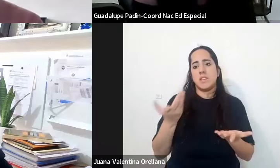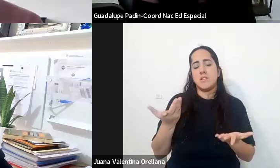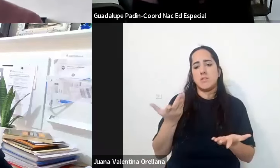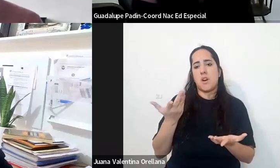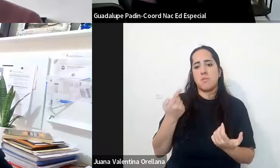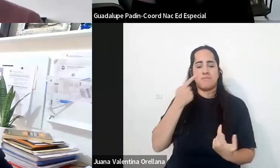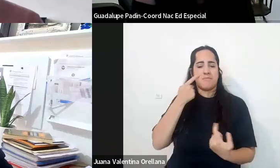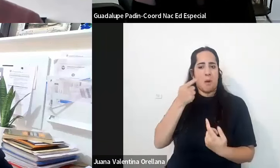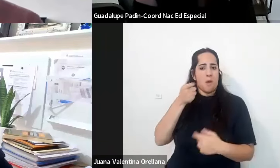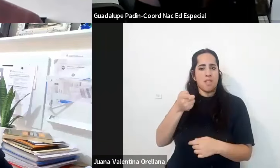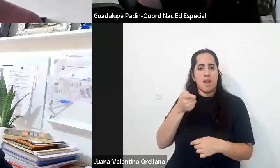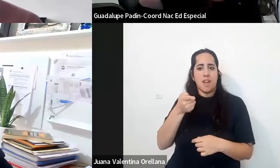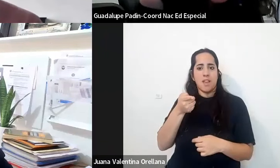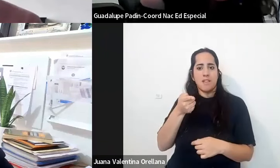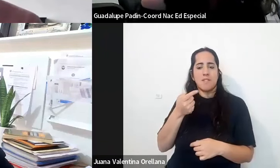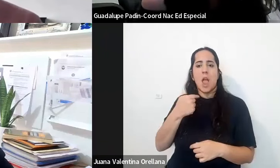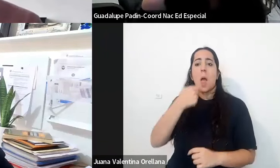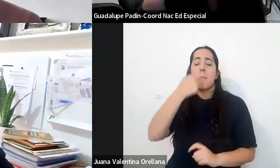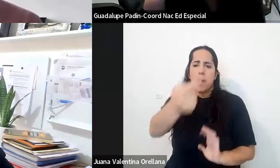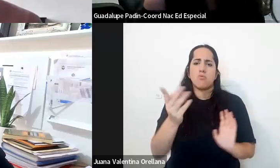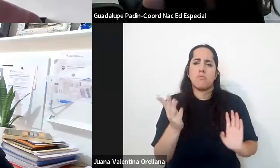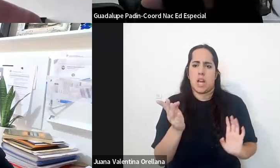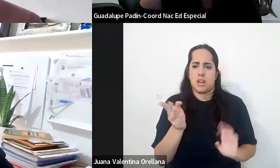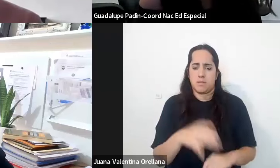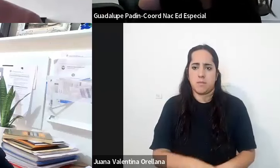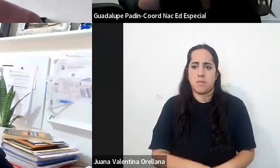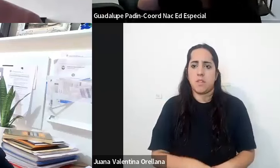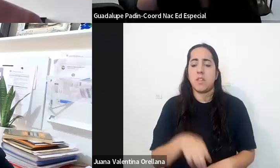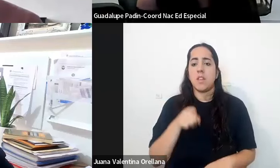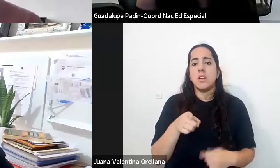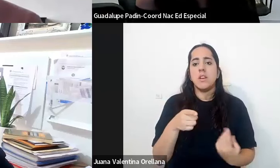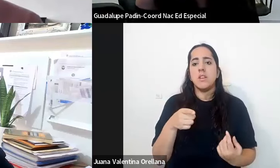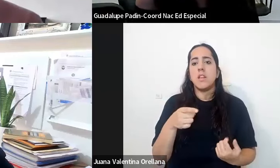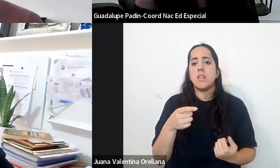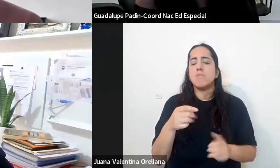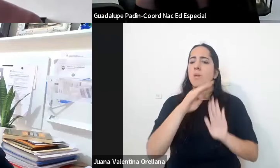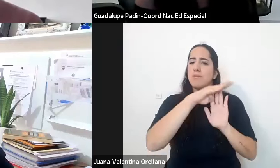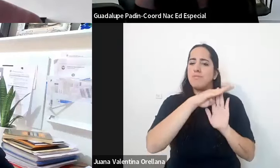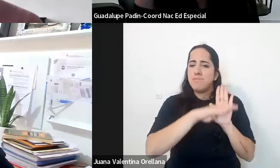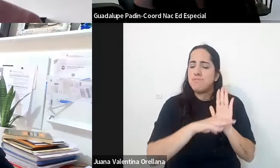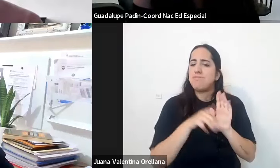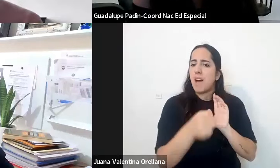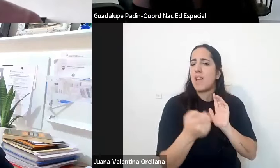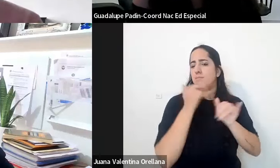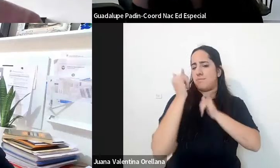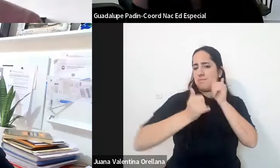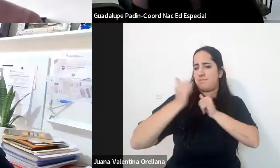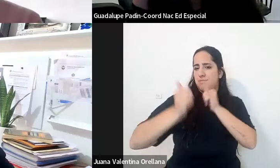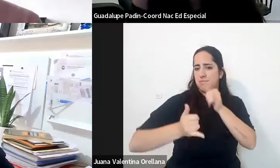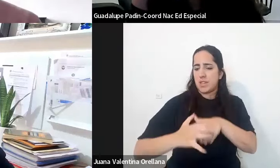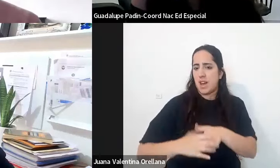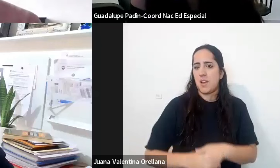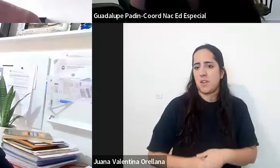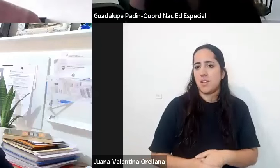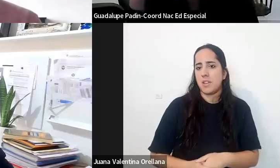la pregunta entonces que les hago es además de estos primeros adelantos que ustedes pudieron dar